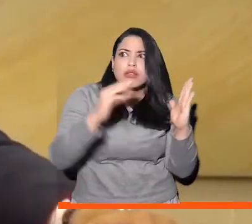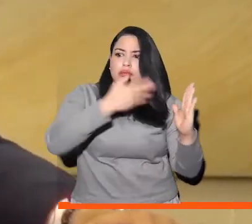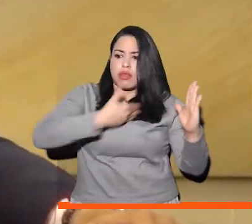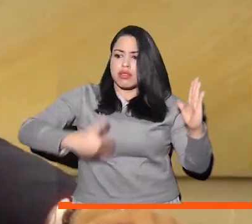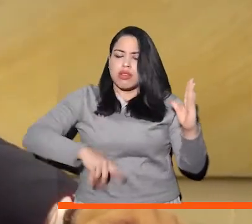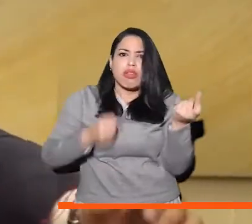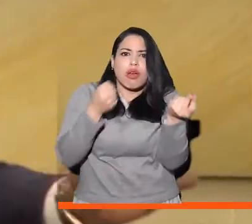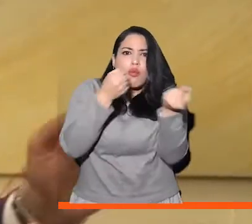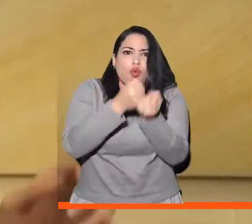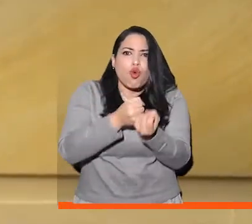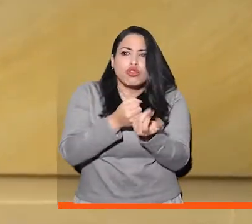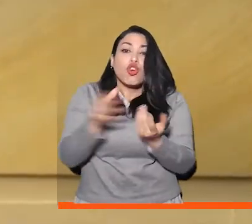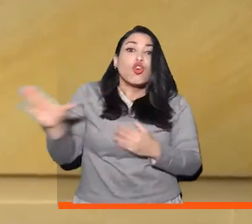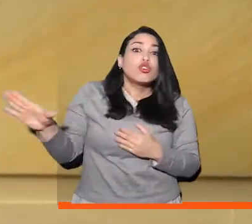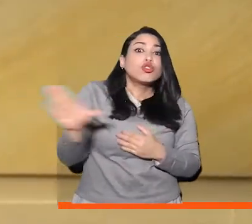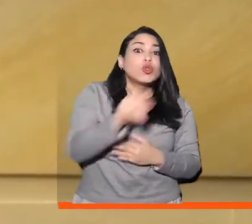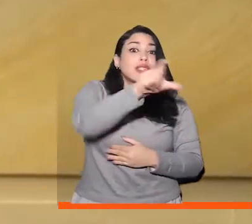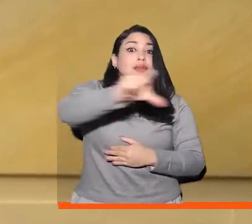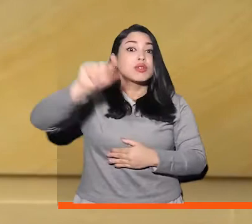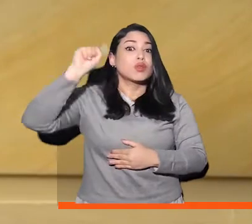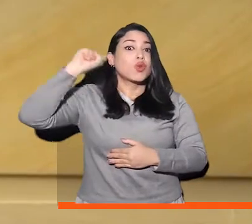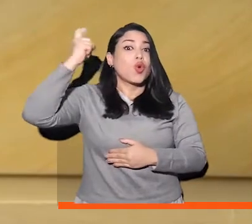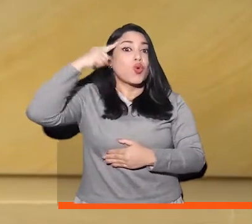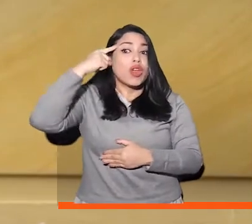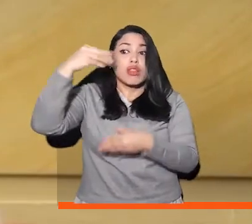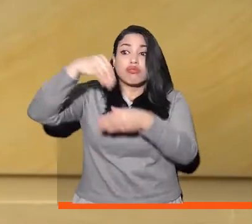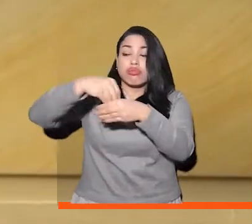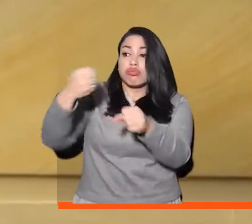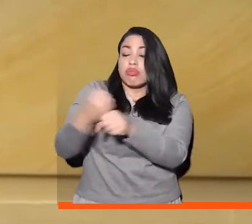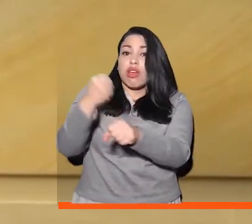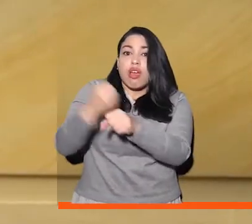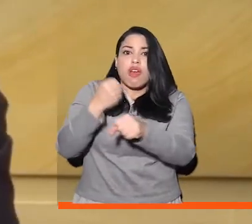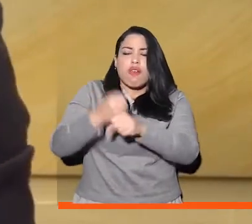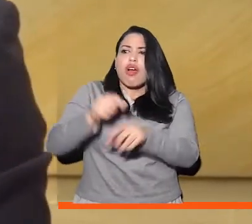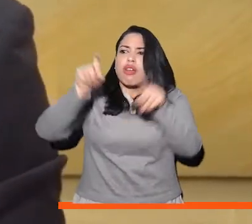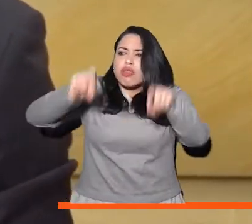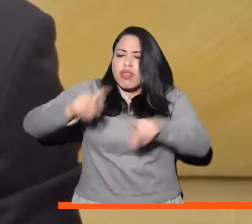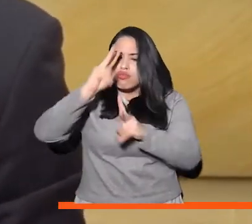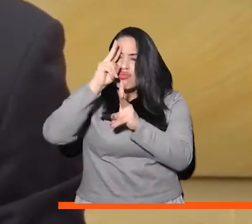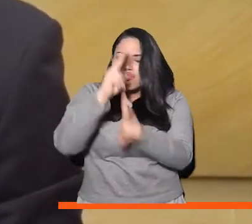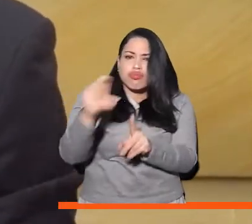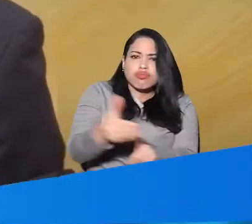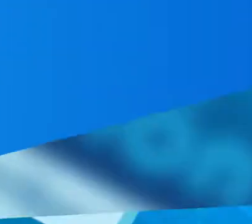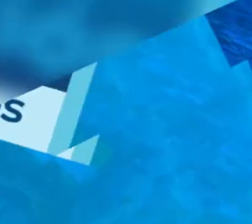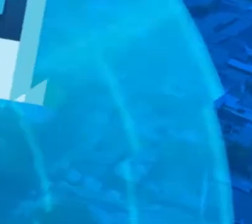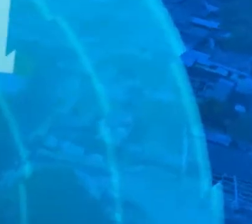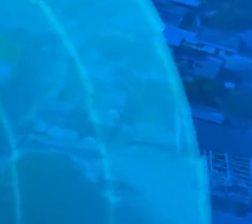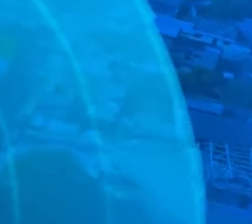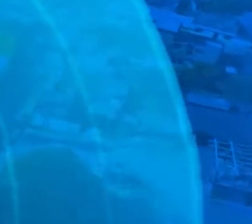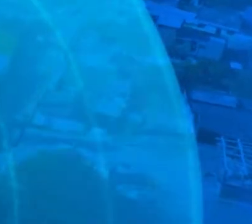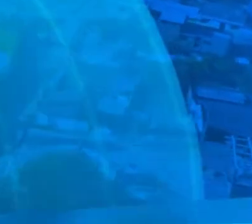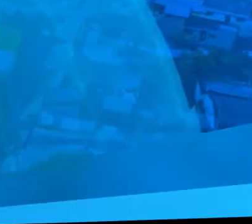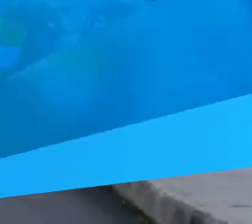y que por obligación todos los servidores públicos debemos cumplir y debemos proteger